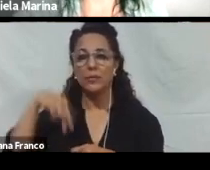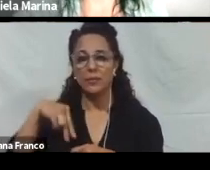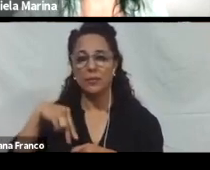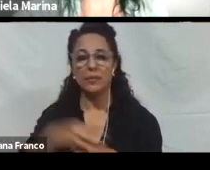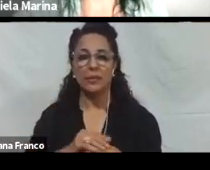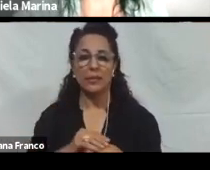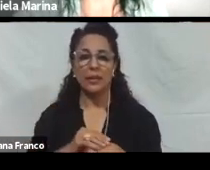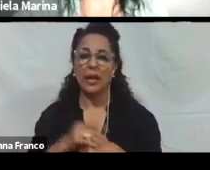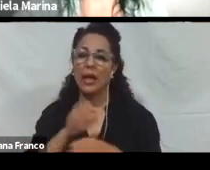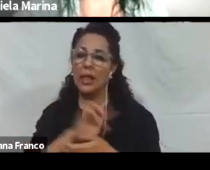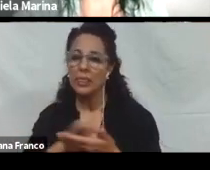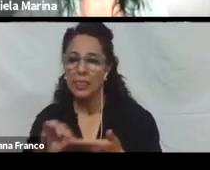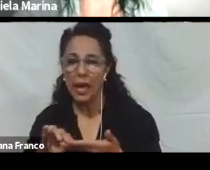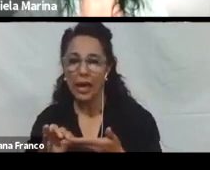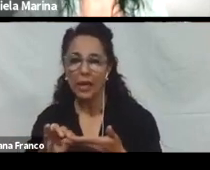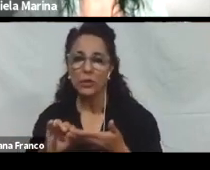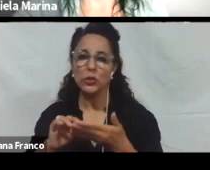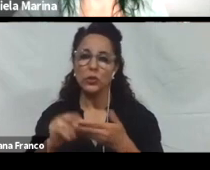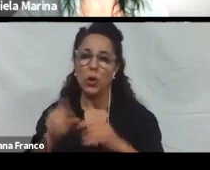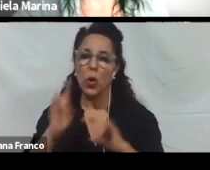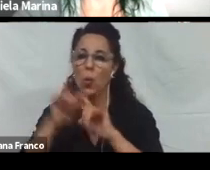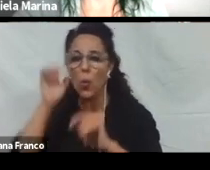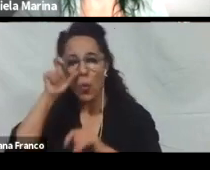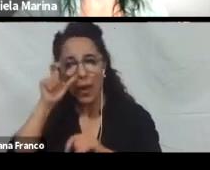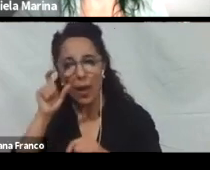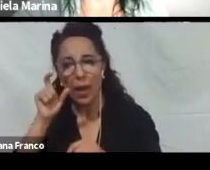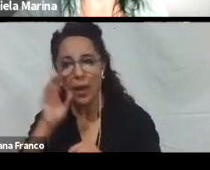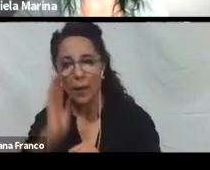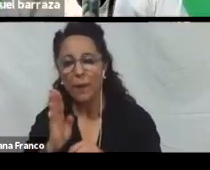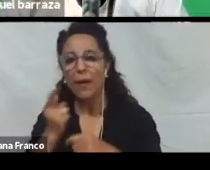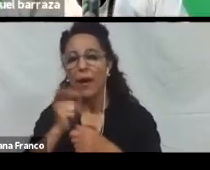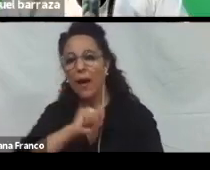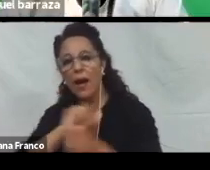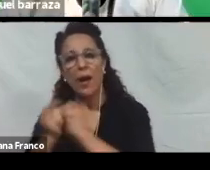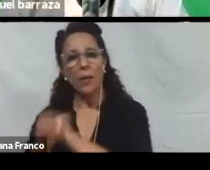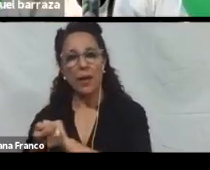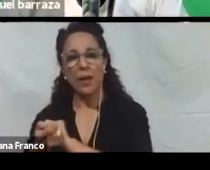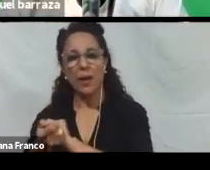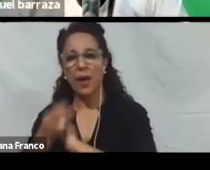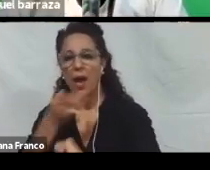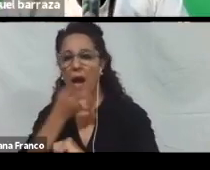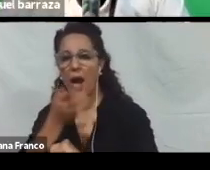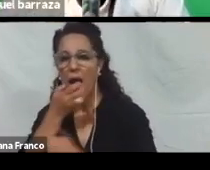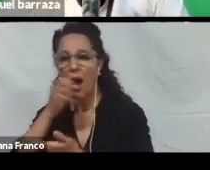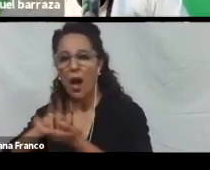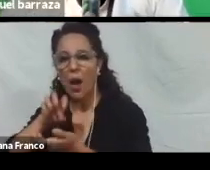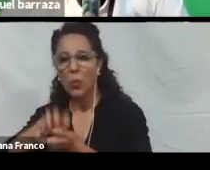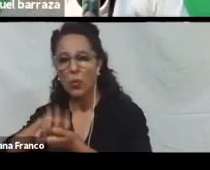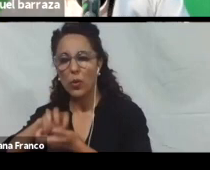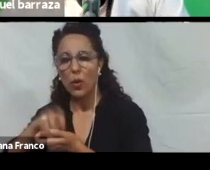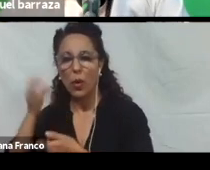Pero si no queremos. Volver loco. Con estas herramientas. Instalación. Esas cosas. Otra herramienta. podemos utilizar. Es la de Google Education.